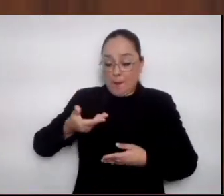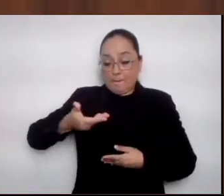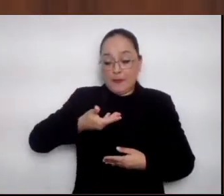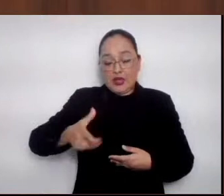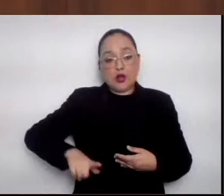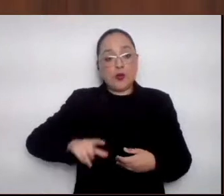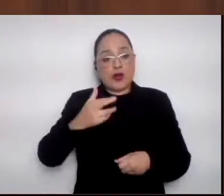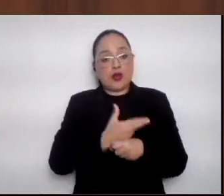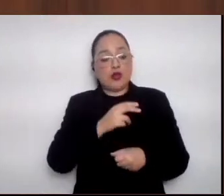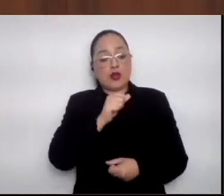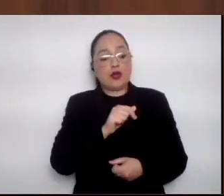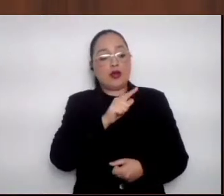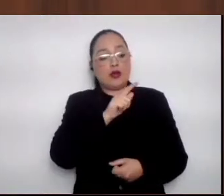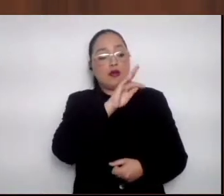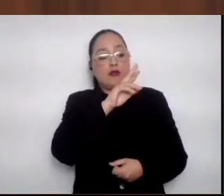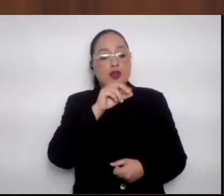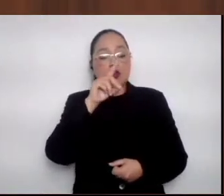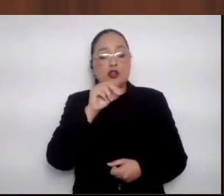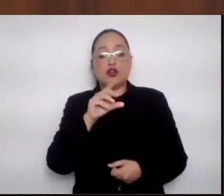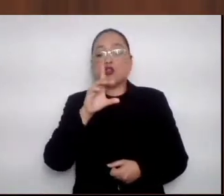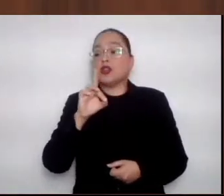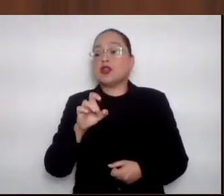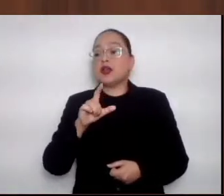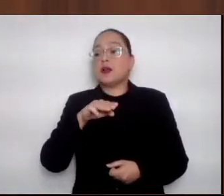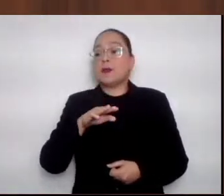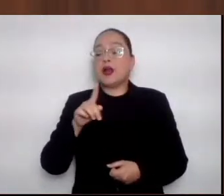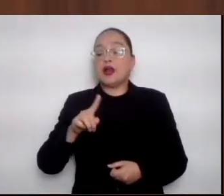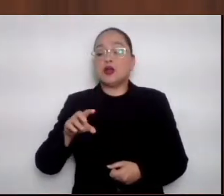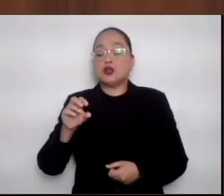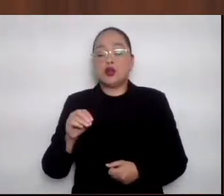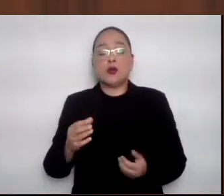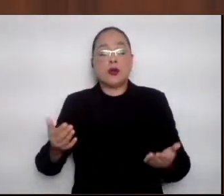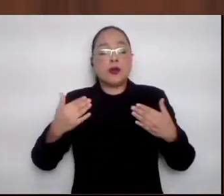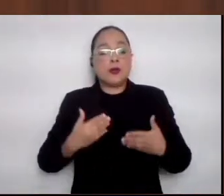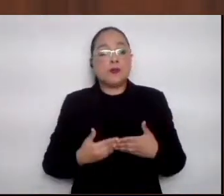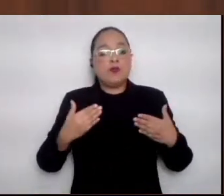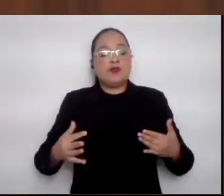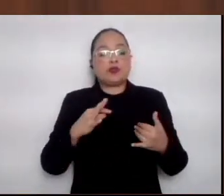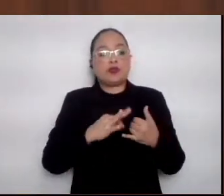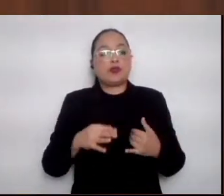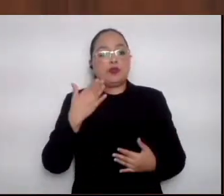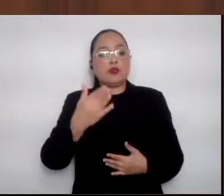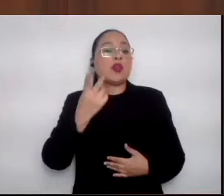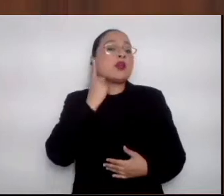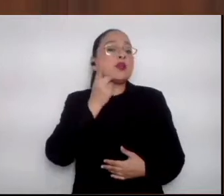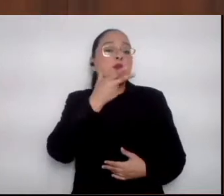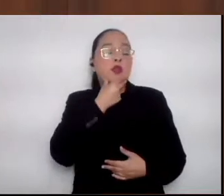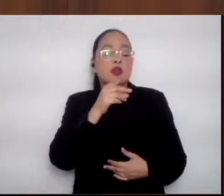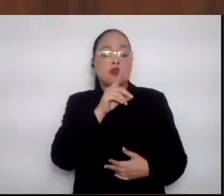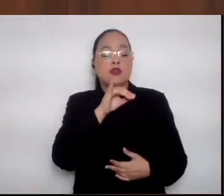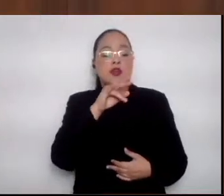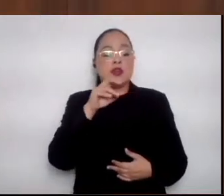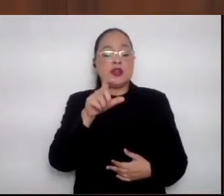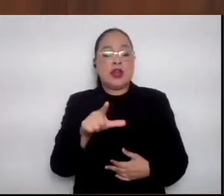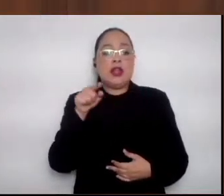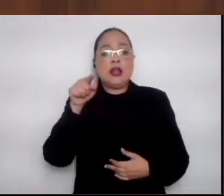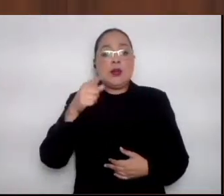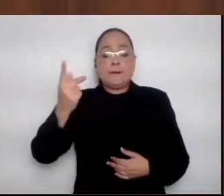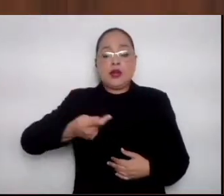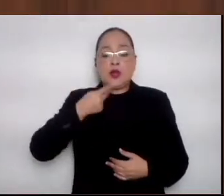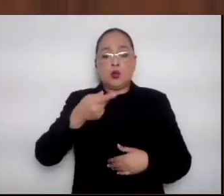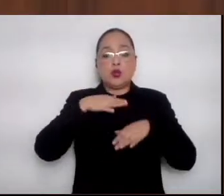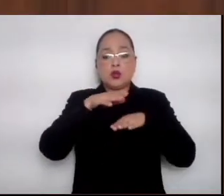Alfredo del Mazo. Y finalmente, diputado Daniel Cibaja, respecto el agua,